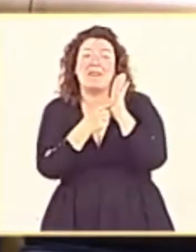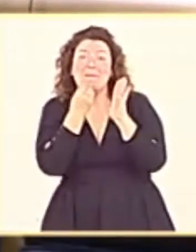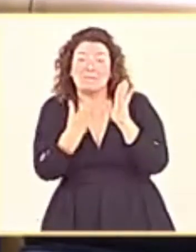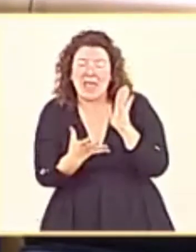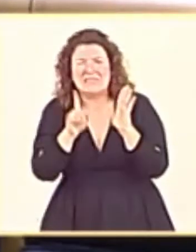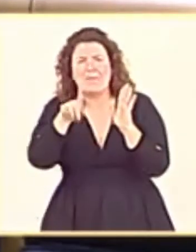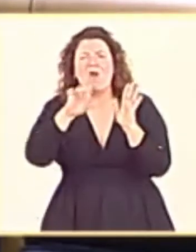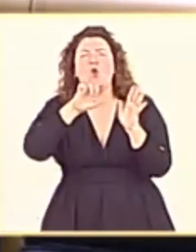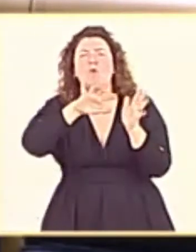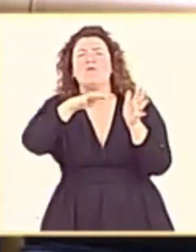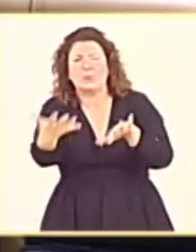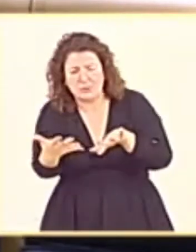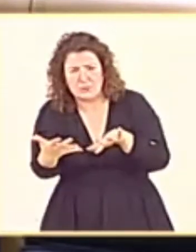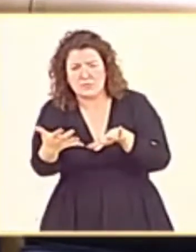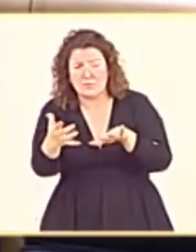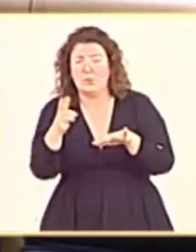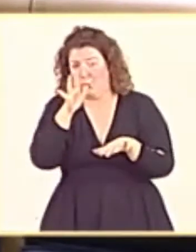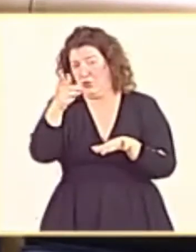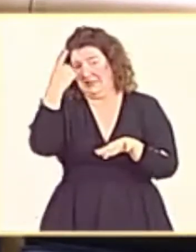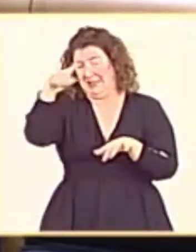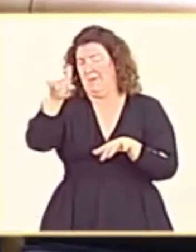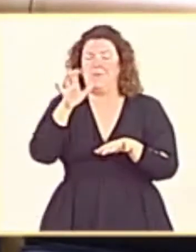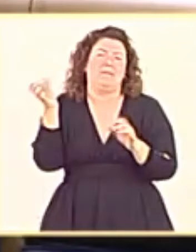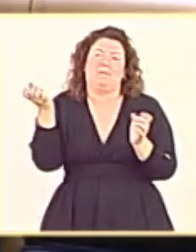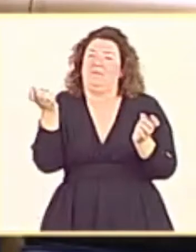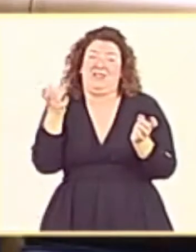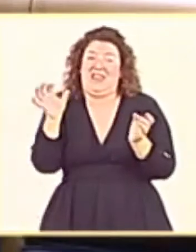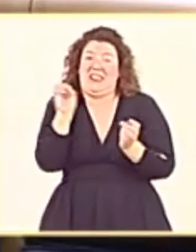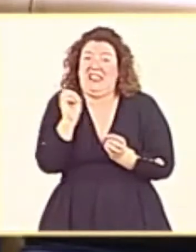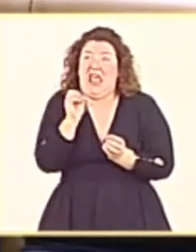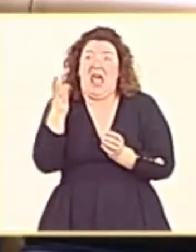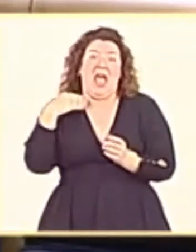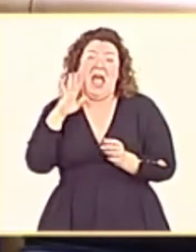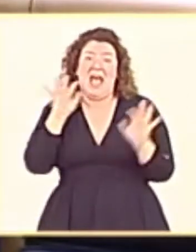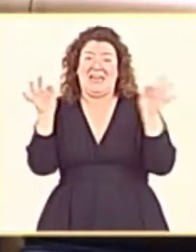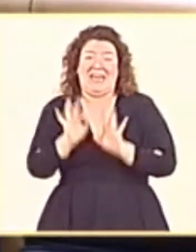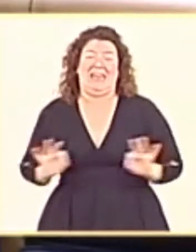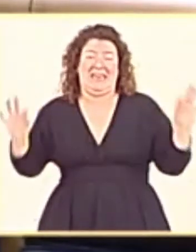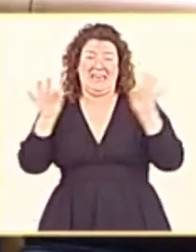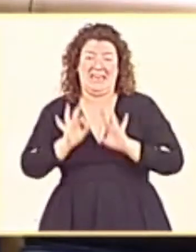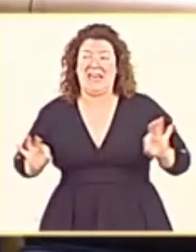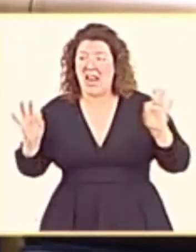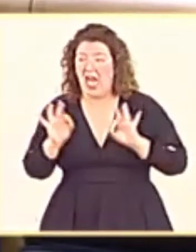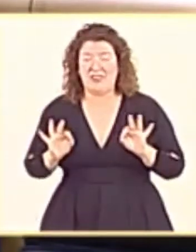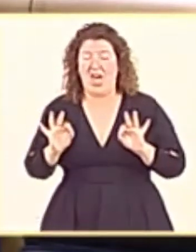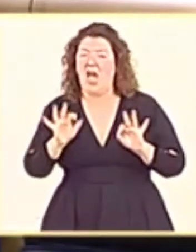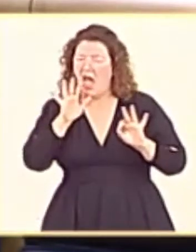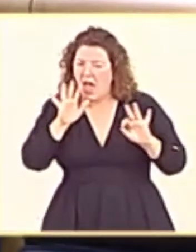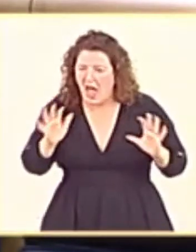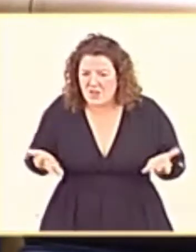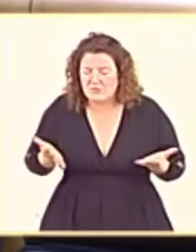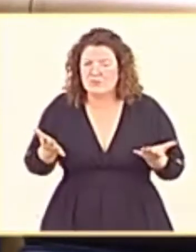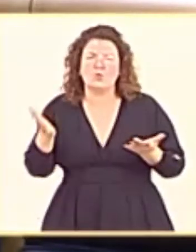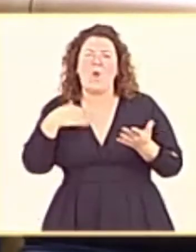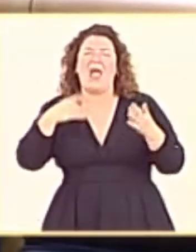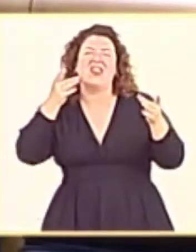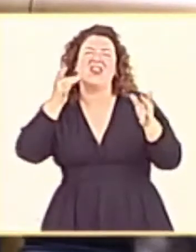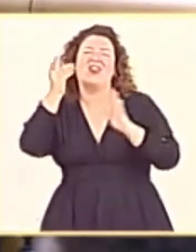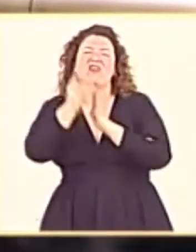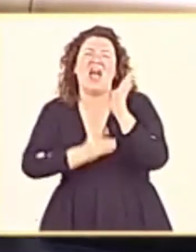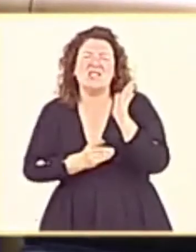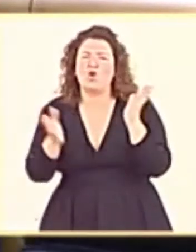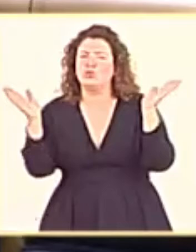medidas, sabiendo que probablemente partimos de prácticamente cero con respecto a la existencia de bases, de datos